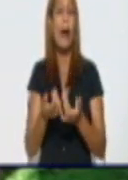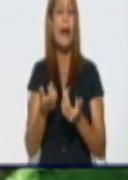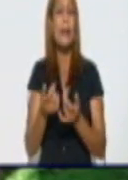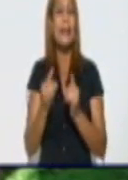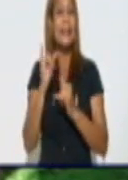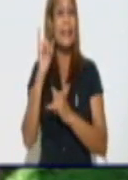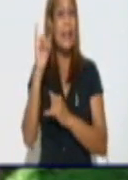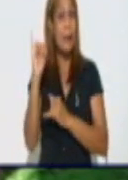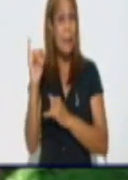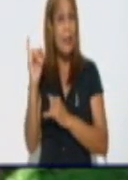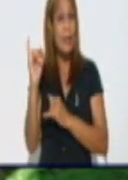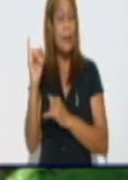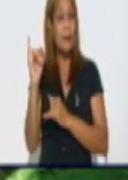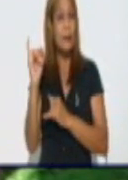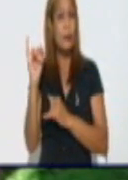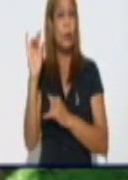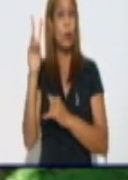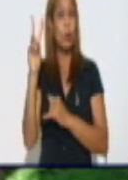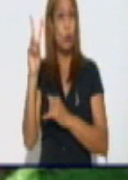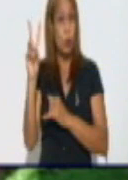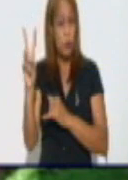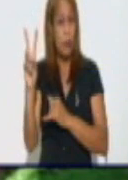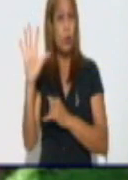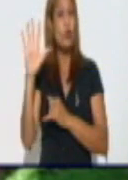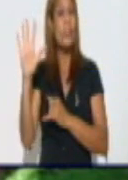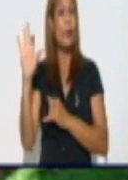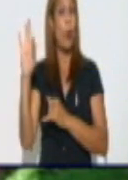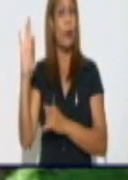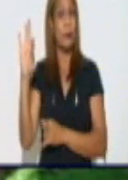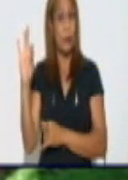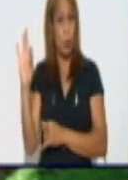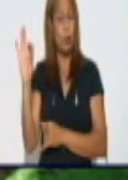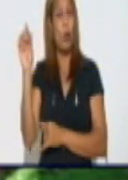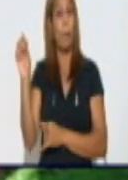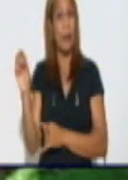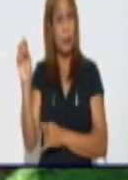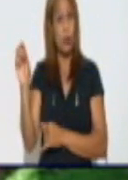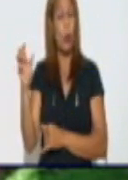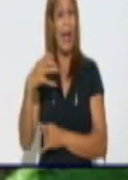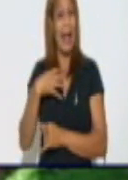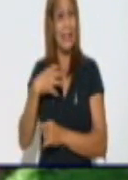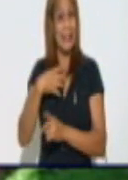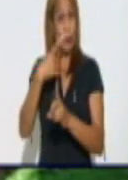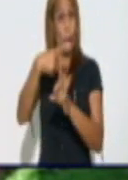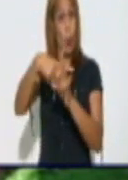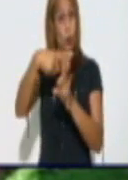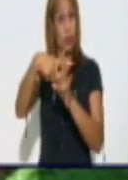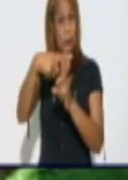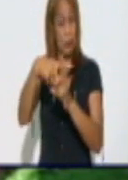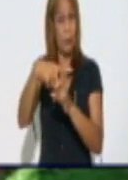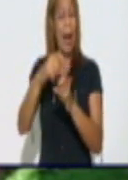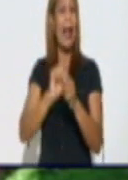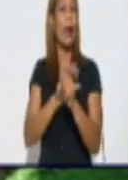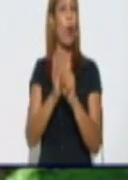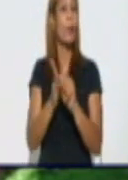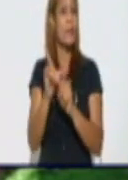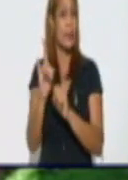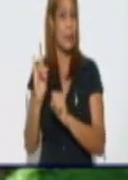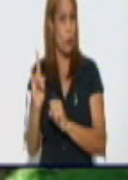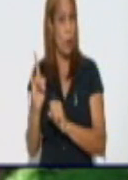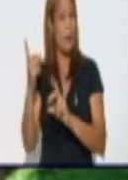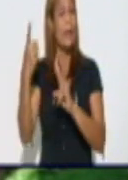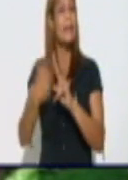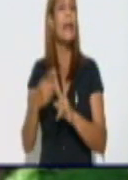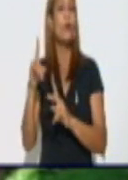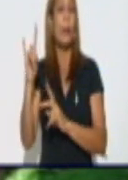.258 personas de Granma han padecido la COVID-19. Y el 95